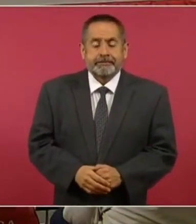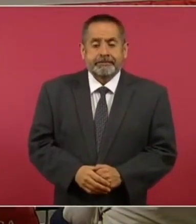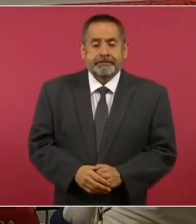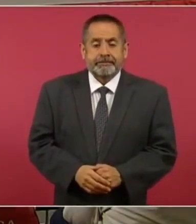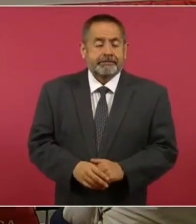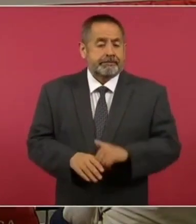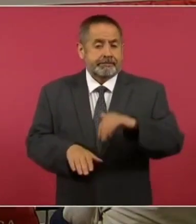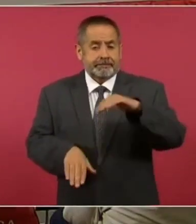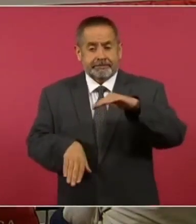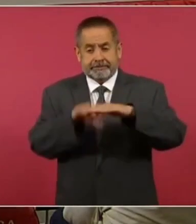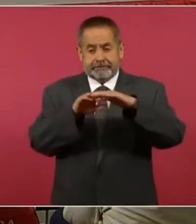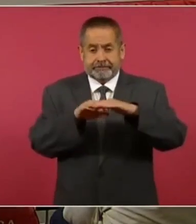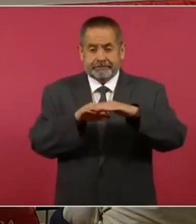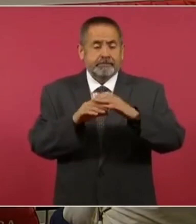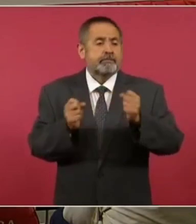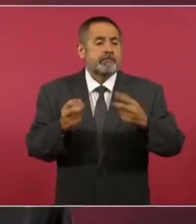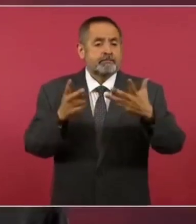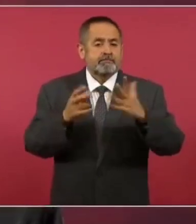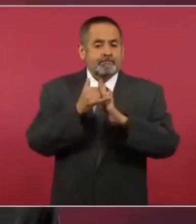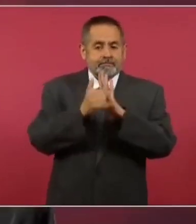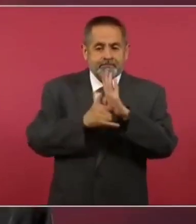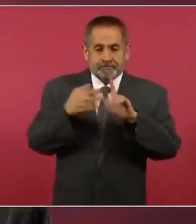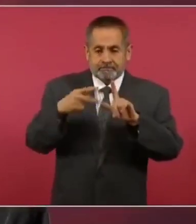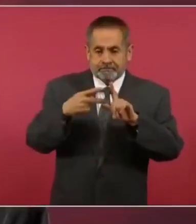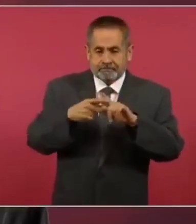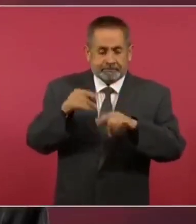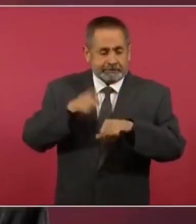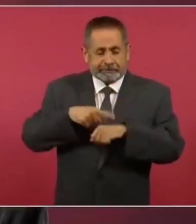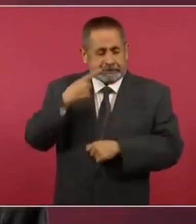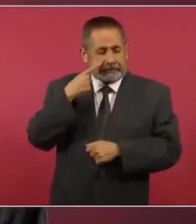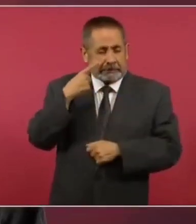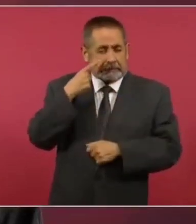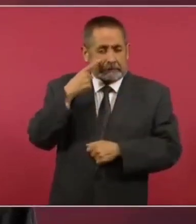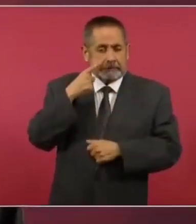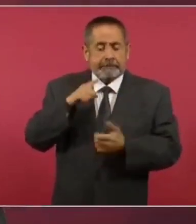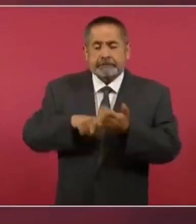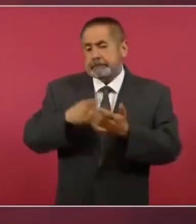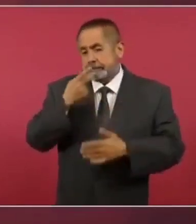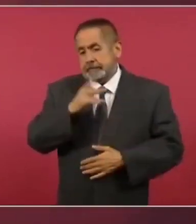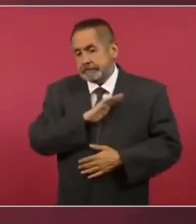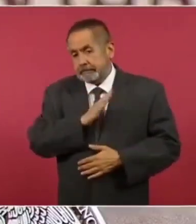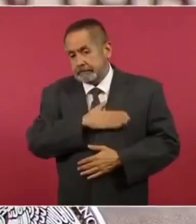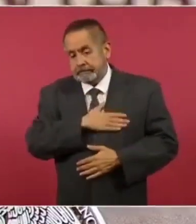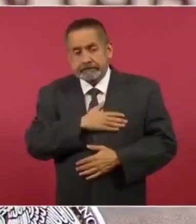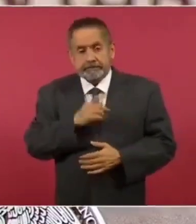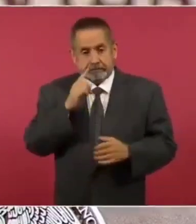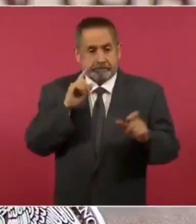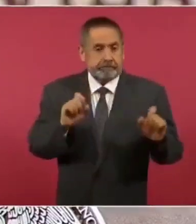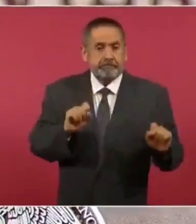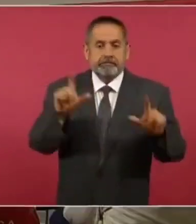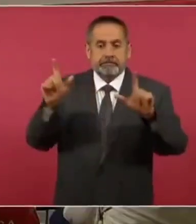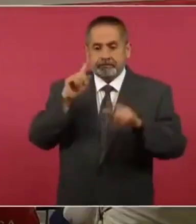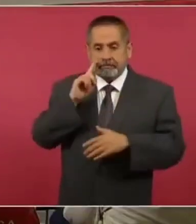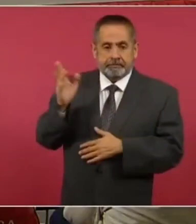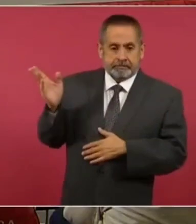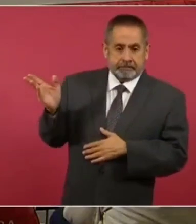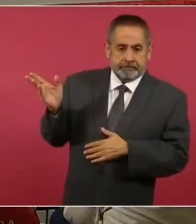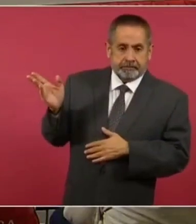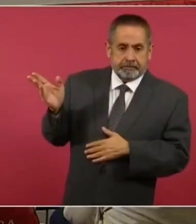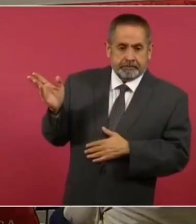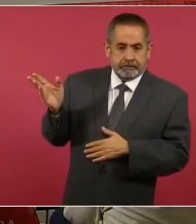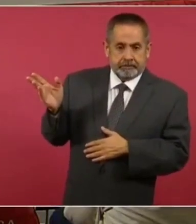ten de canales más populares en habla hispana, es la siguiente. Aquí, como les decía,